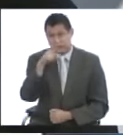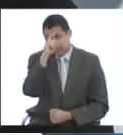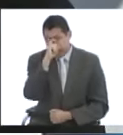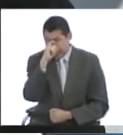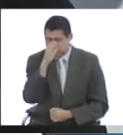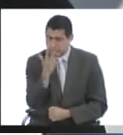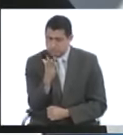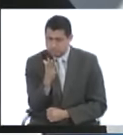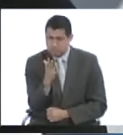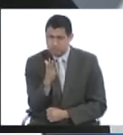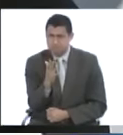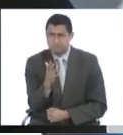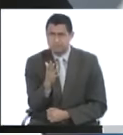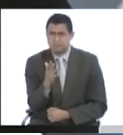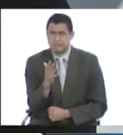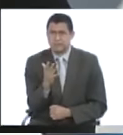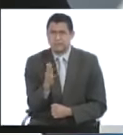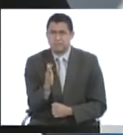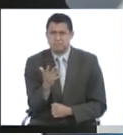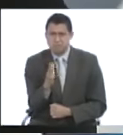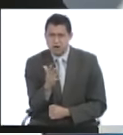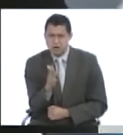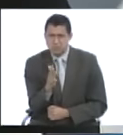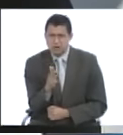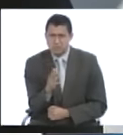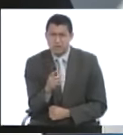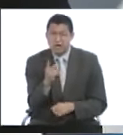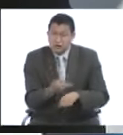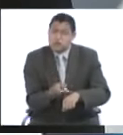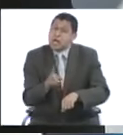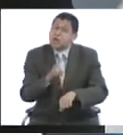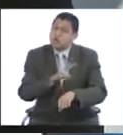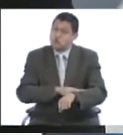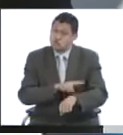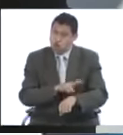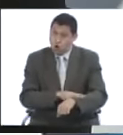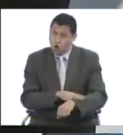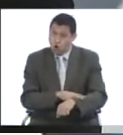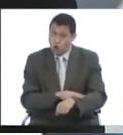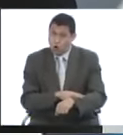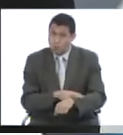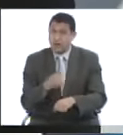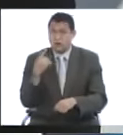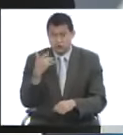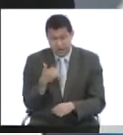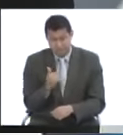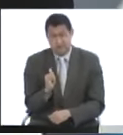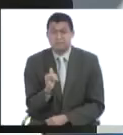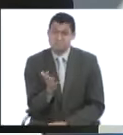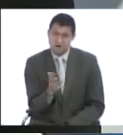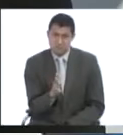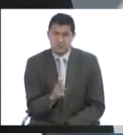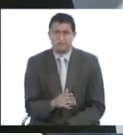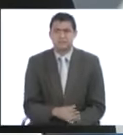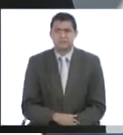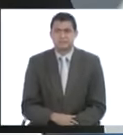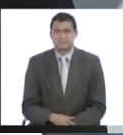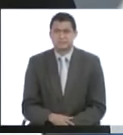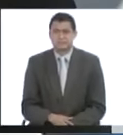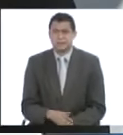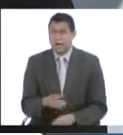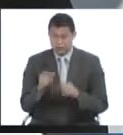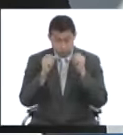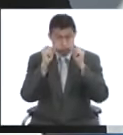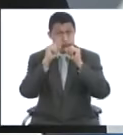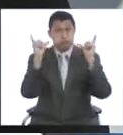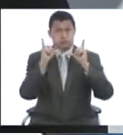dando aproximadamente más del doble o alrededor del doble de la prevalencia ponderada. Eso es que puedo decir. O sea que es